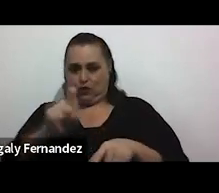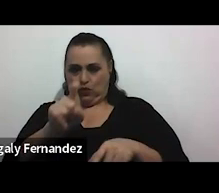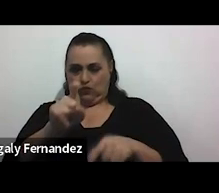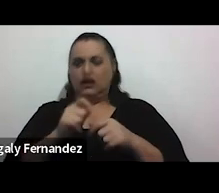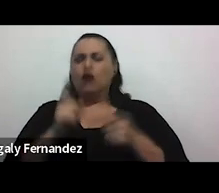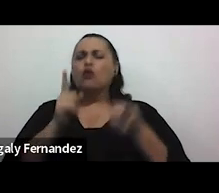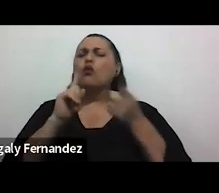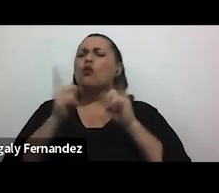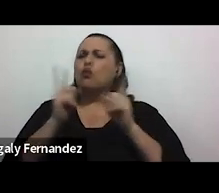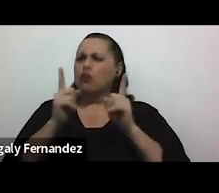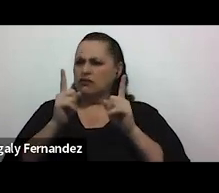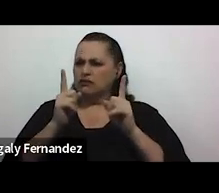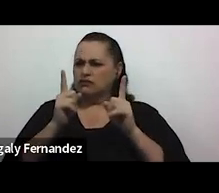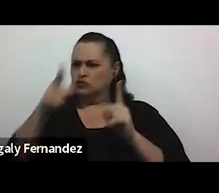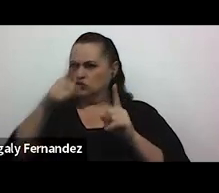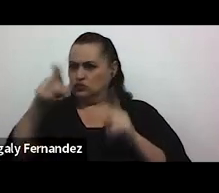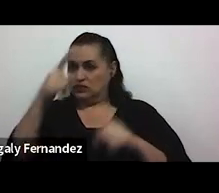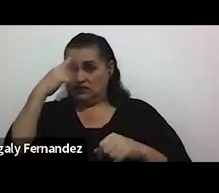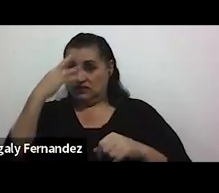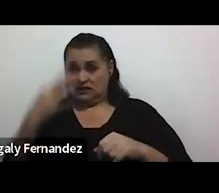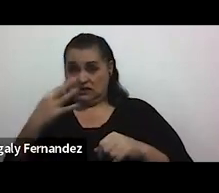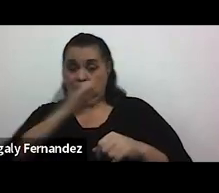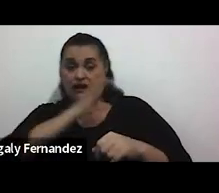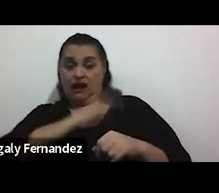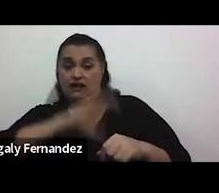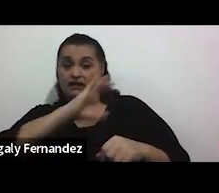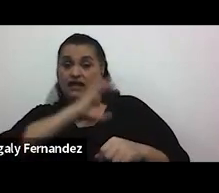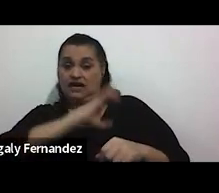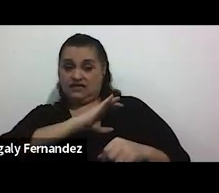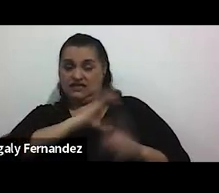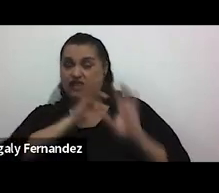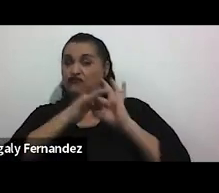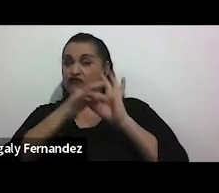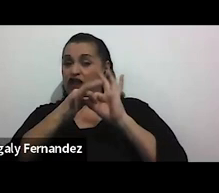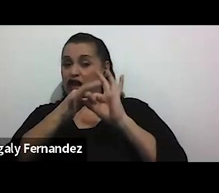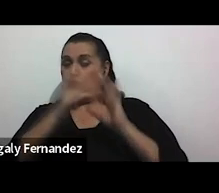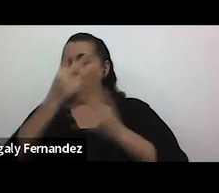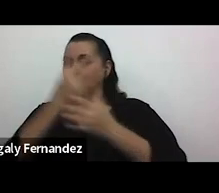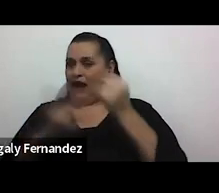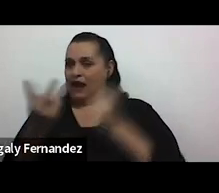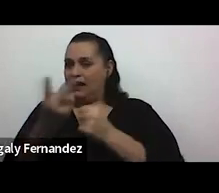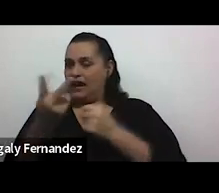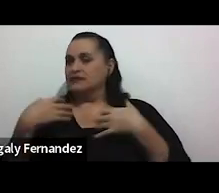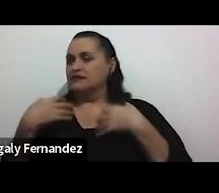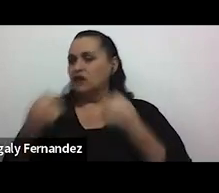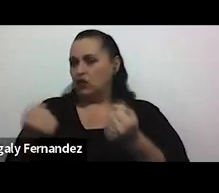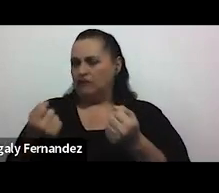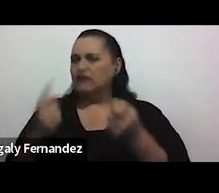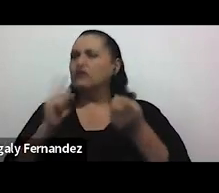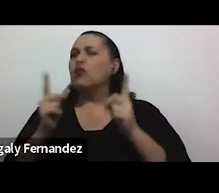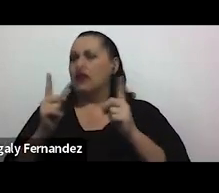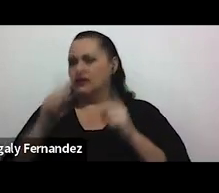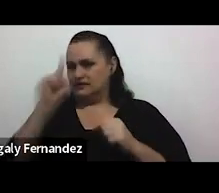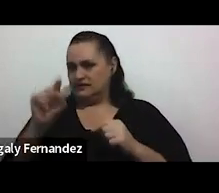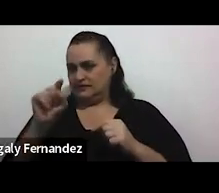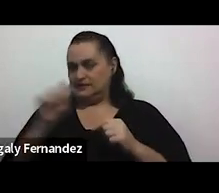¿Cuáles creen ustedes que son características de una relación de pareja saludable? Y para esto,